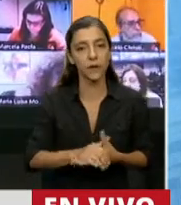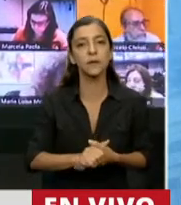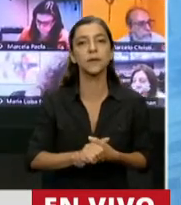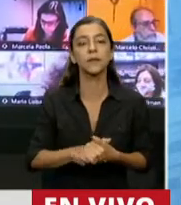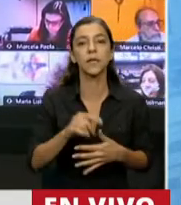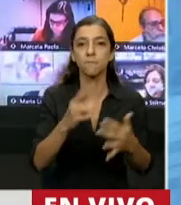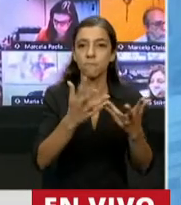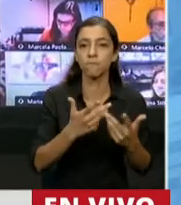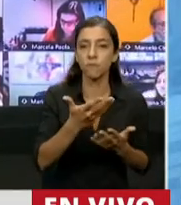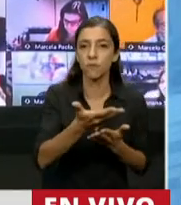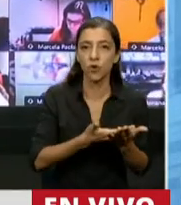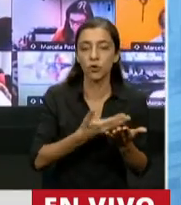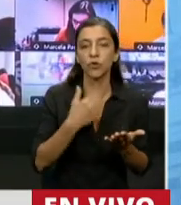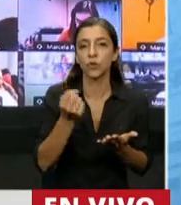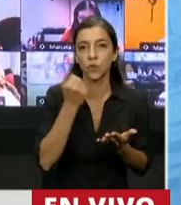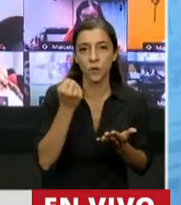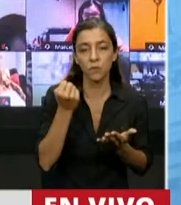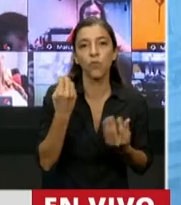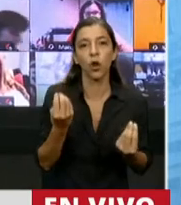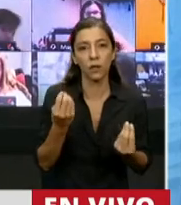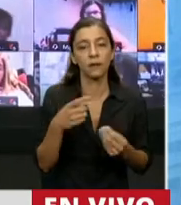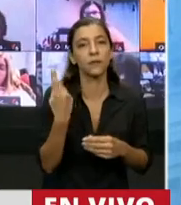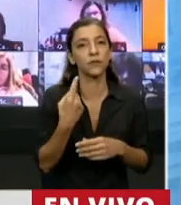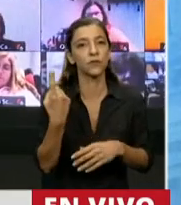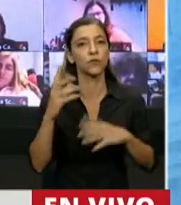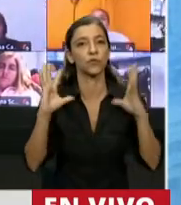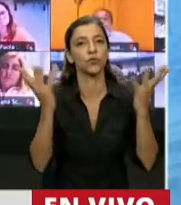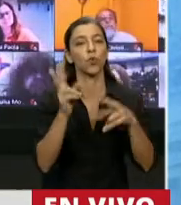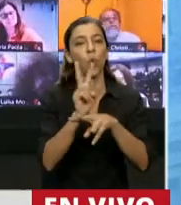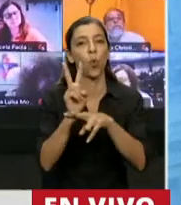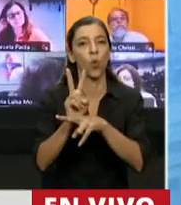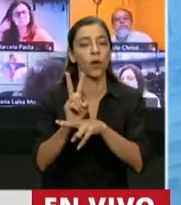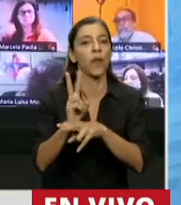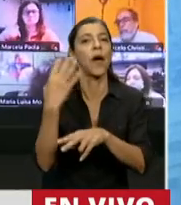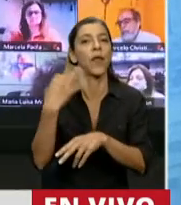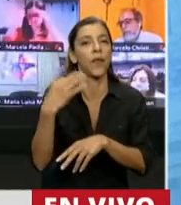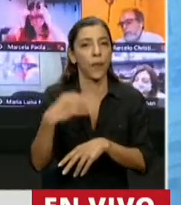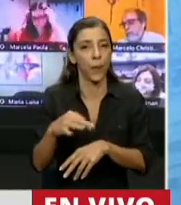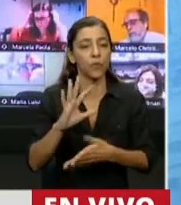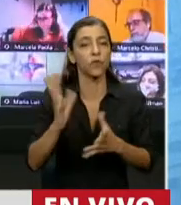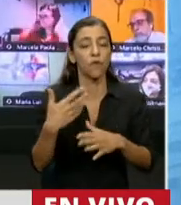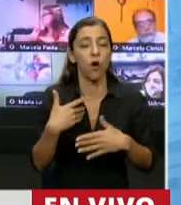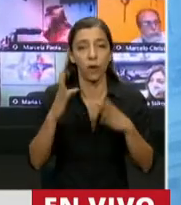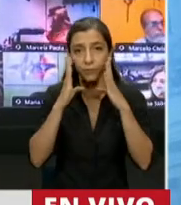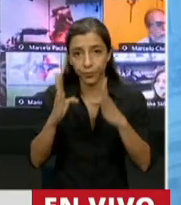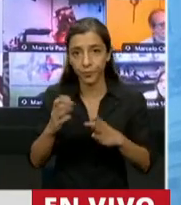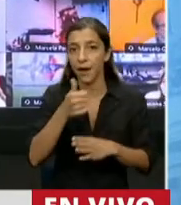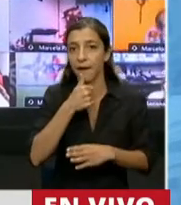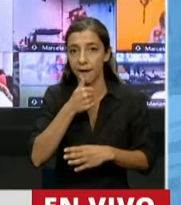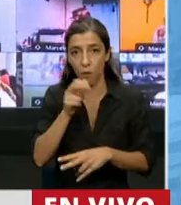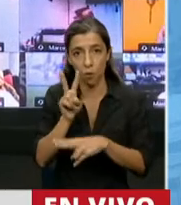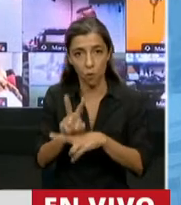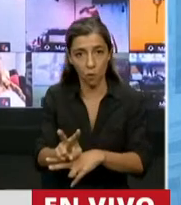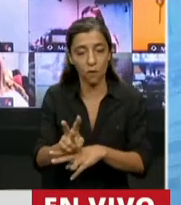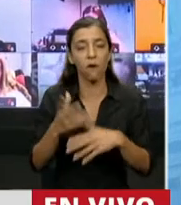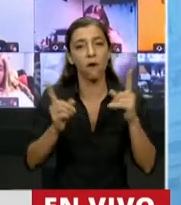importante que trabajemos en la preservación y en el cuidado del agua. Quizás una obviedad son de esas leyes